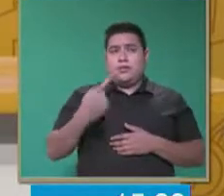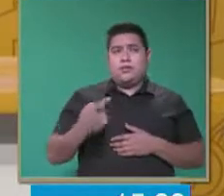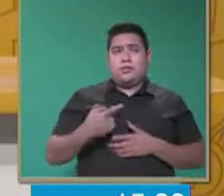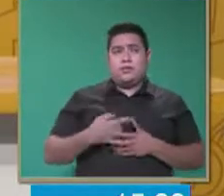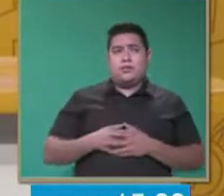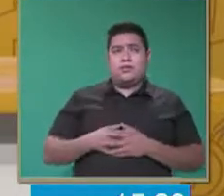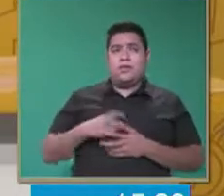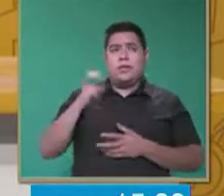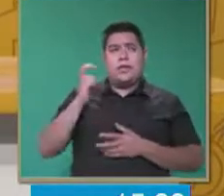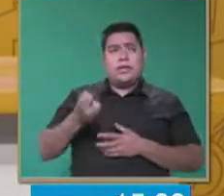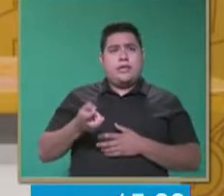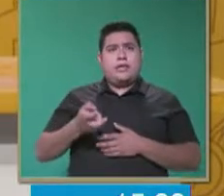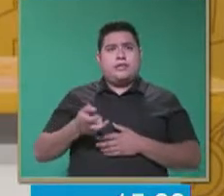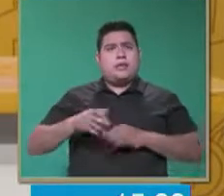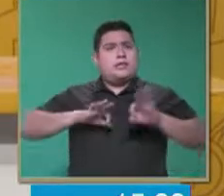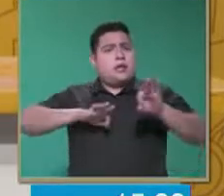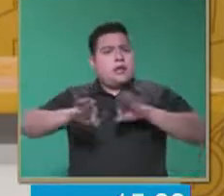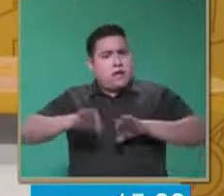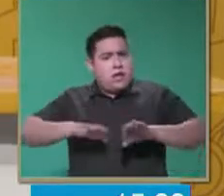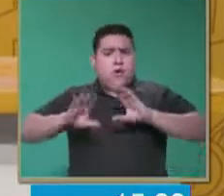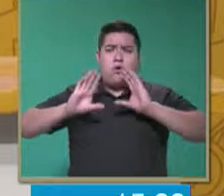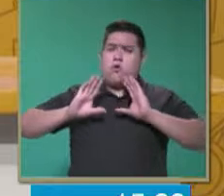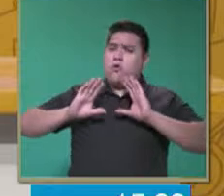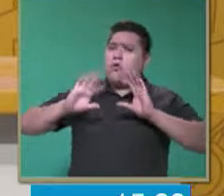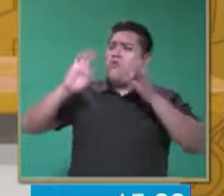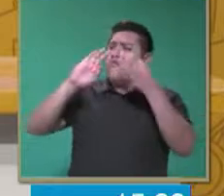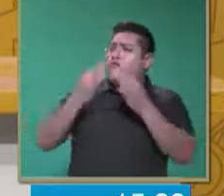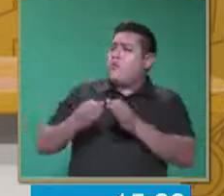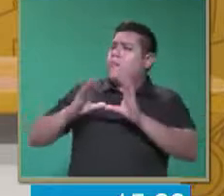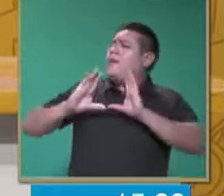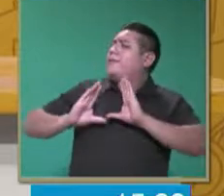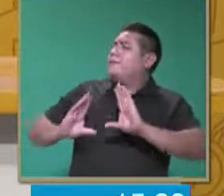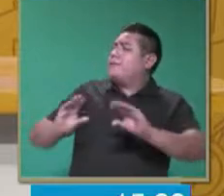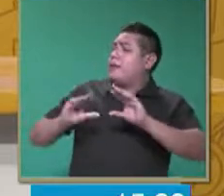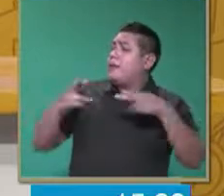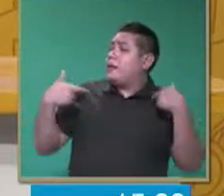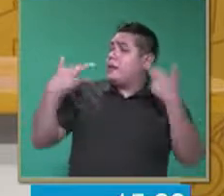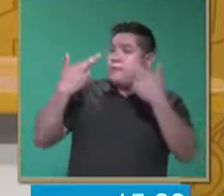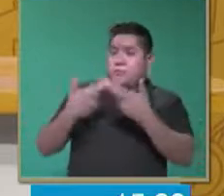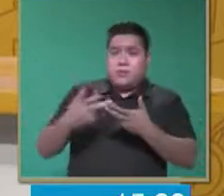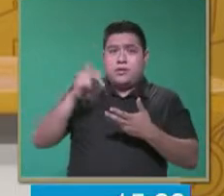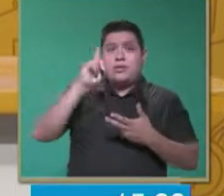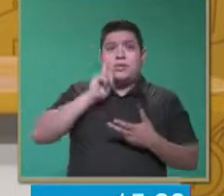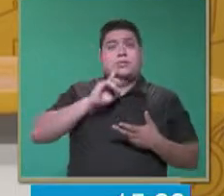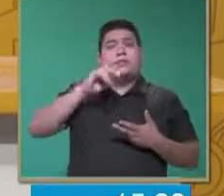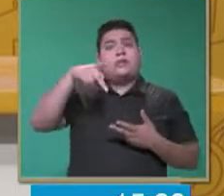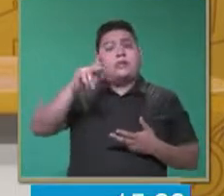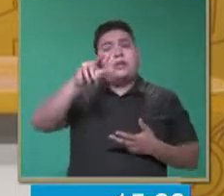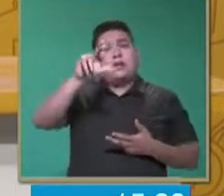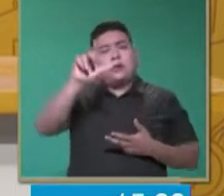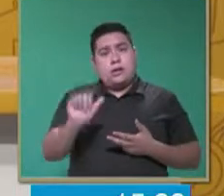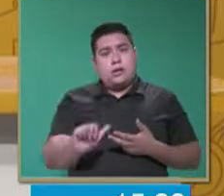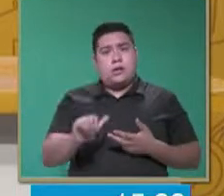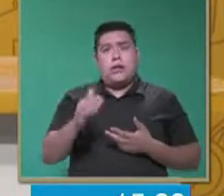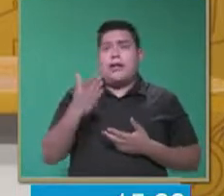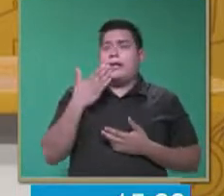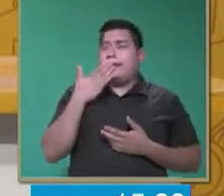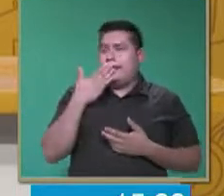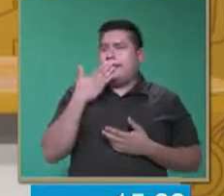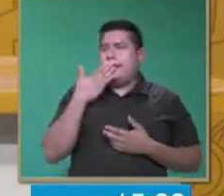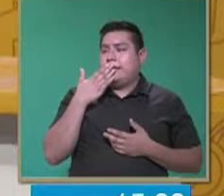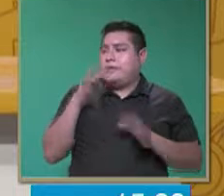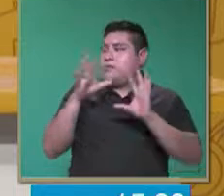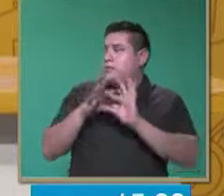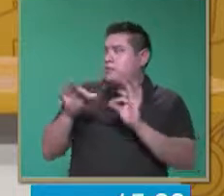metodología de enseñanza. Precisamente, la maestra Carla nos va a explicar, como mencionó hace un rato, en